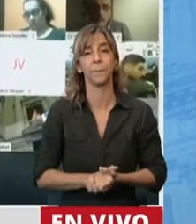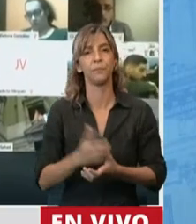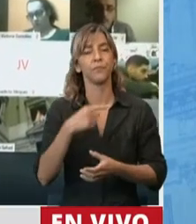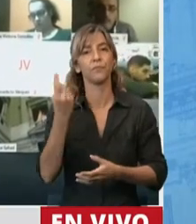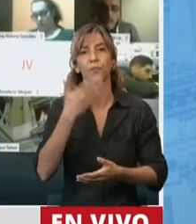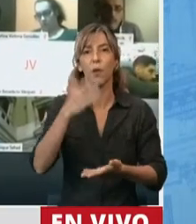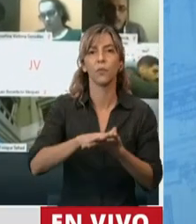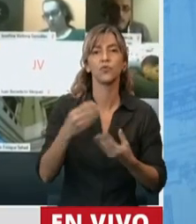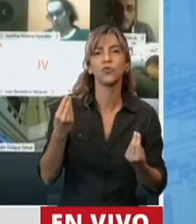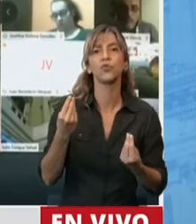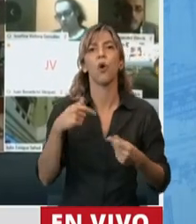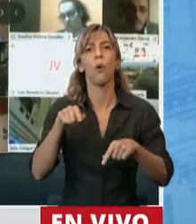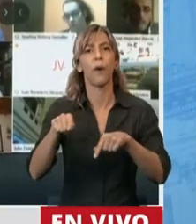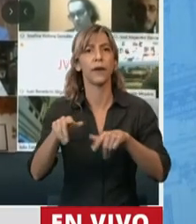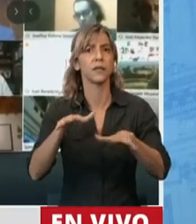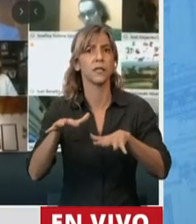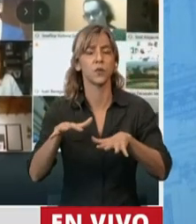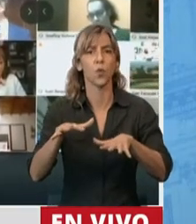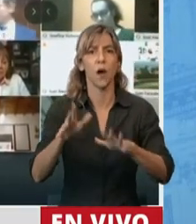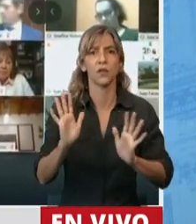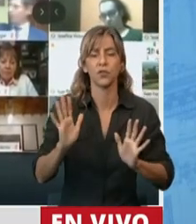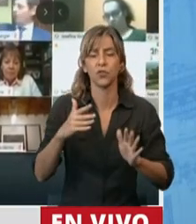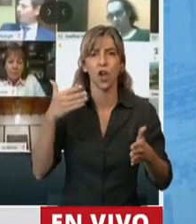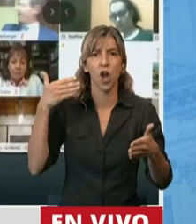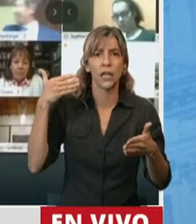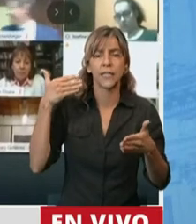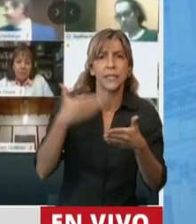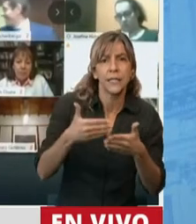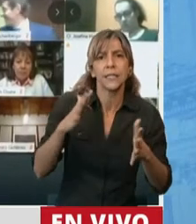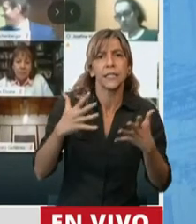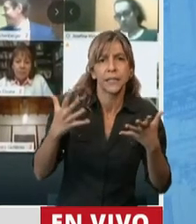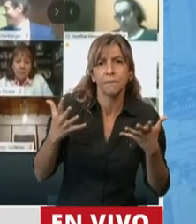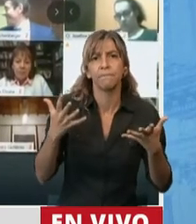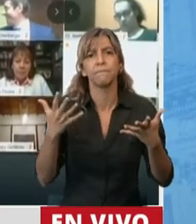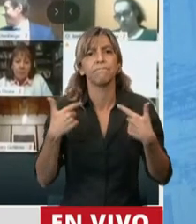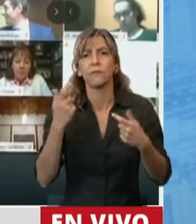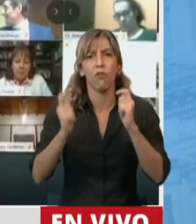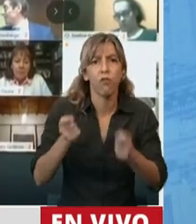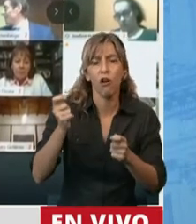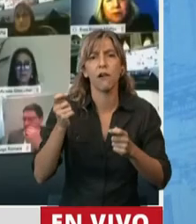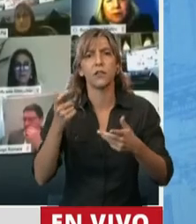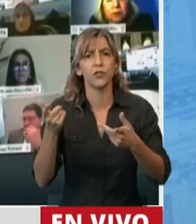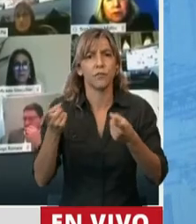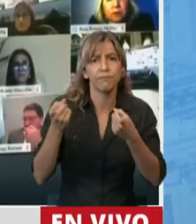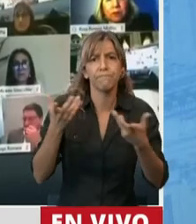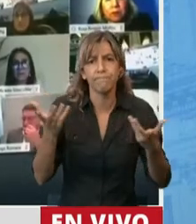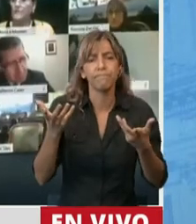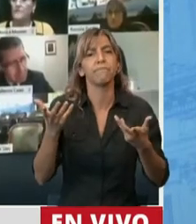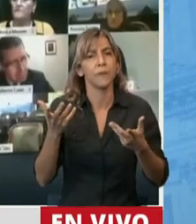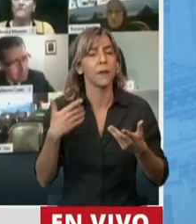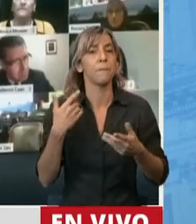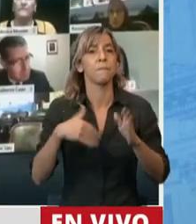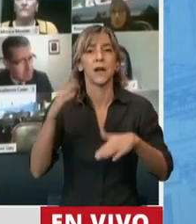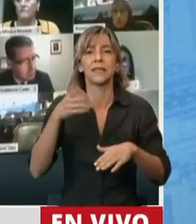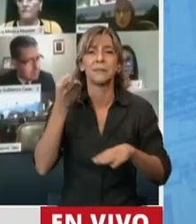extrema del sistema sanitario, que en forma reciente transitaron y lograron recuperarse de la